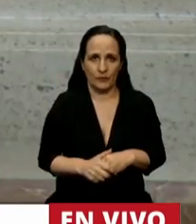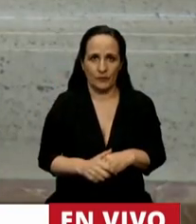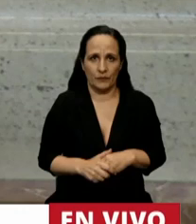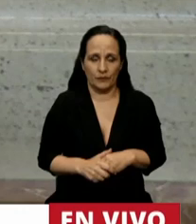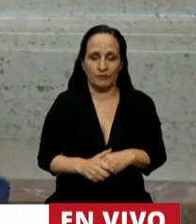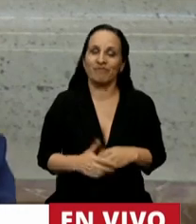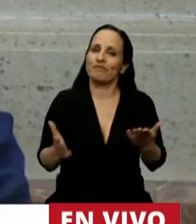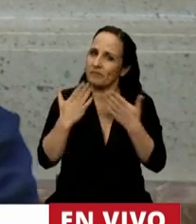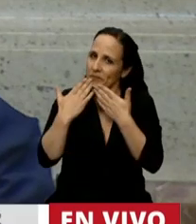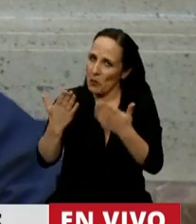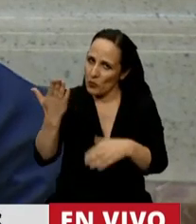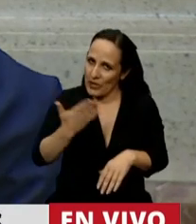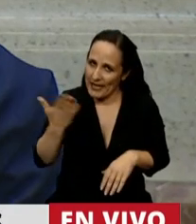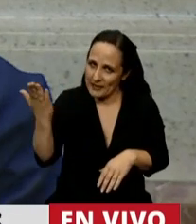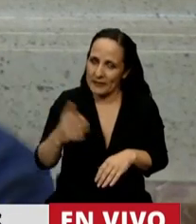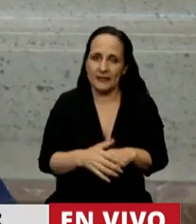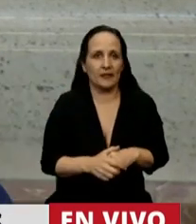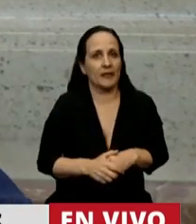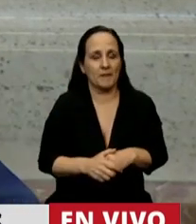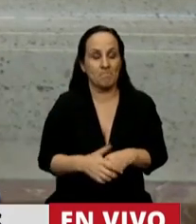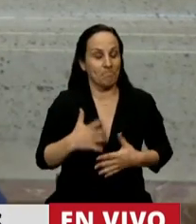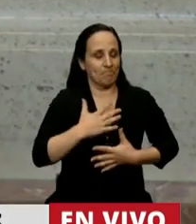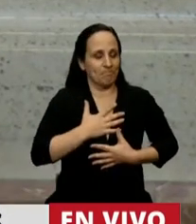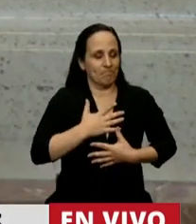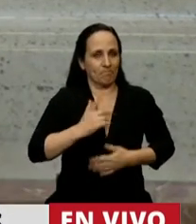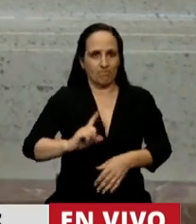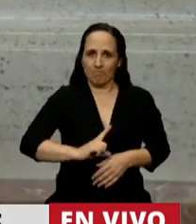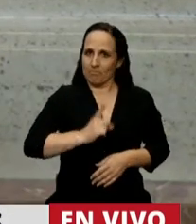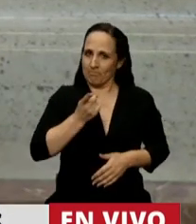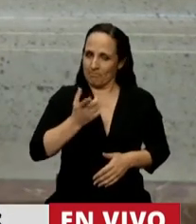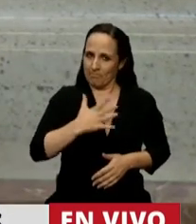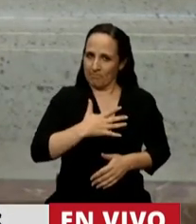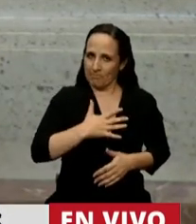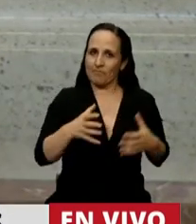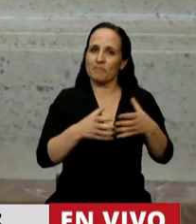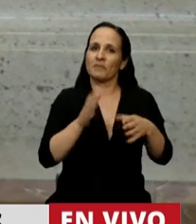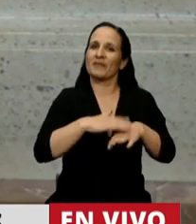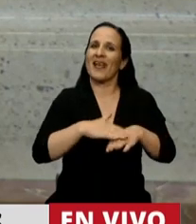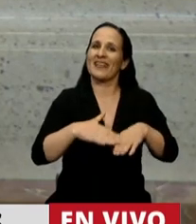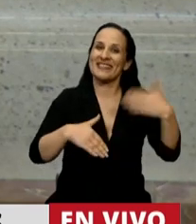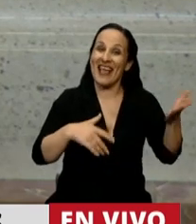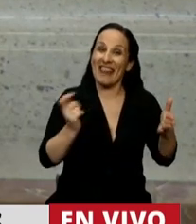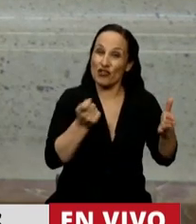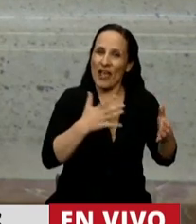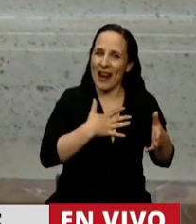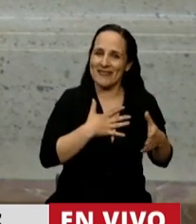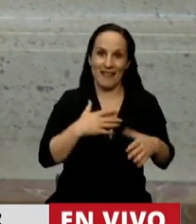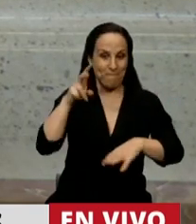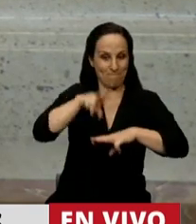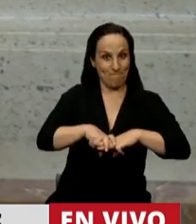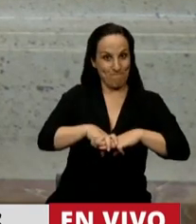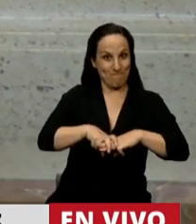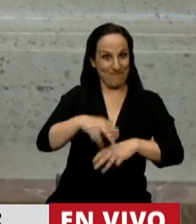Sí, muchas gracias, señor Presidente. Es un honor en nombre de Izquierda Socialista ocupar esta banca